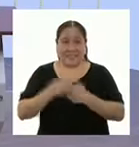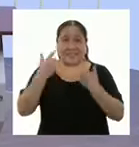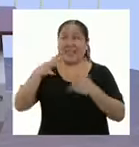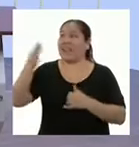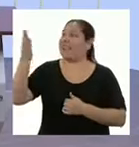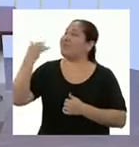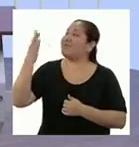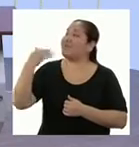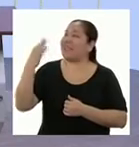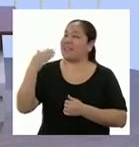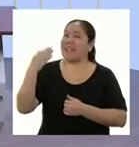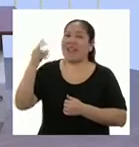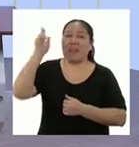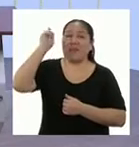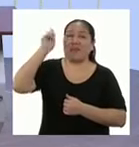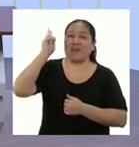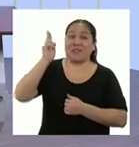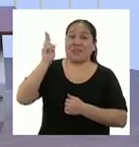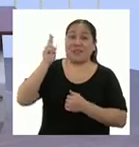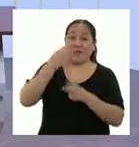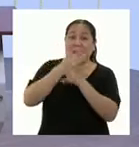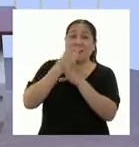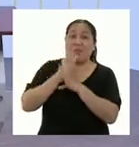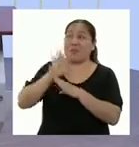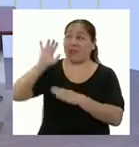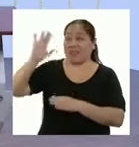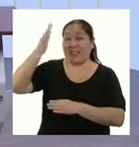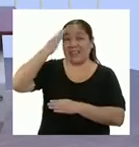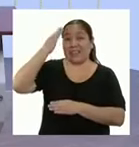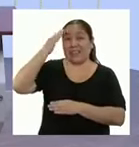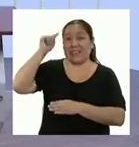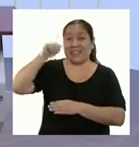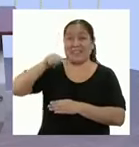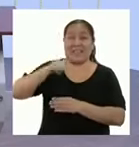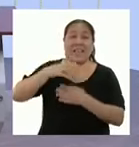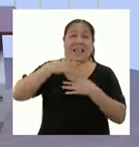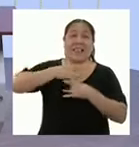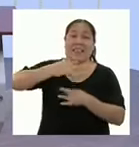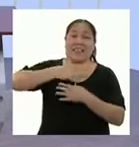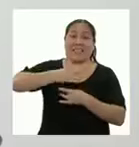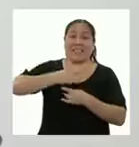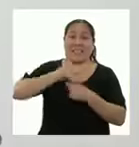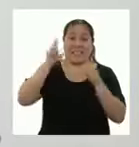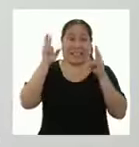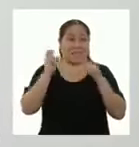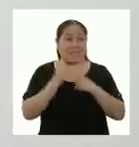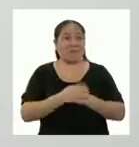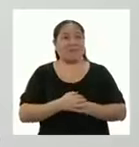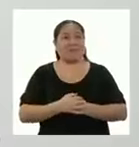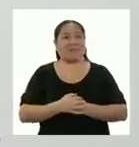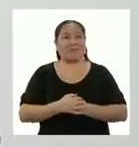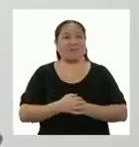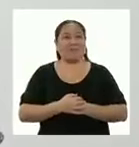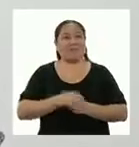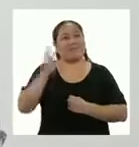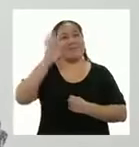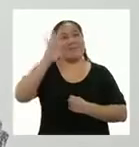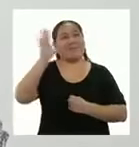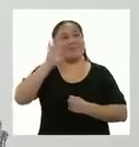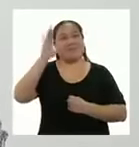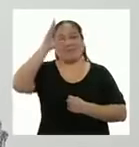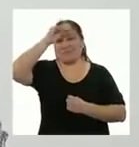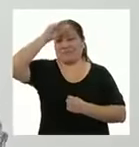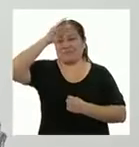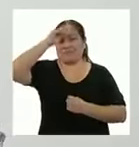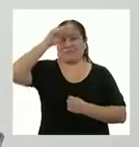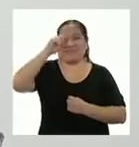la profesora para que comparta con nosotros todo lo que sabe sobre este interesante tema. Hola, chicas y chicos de segundo